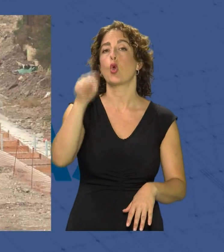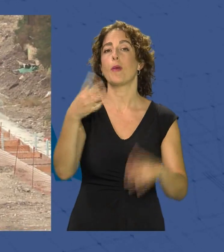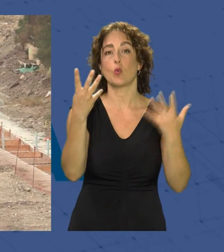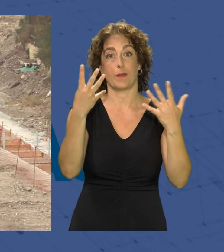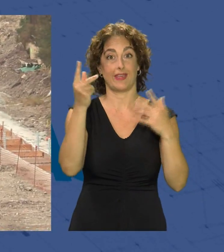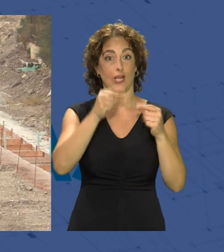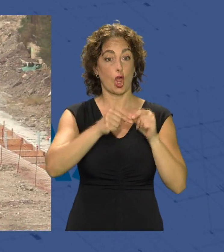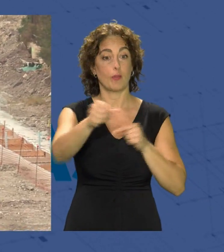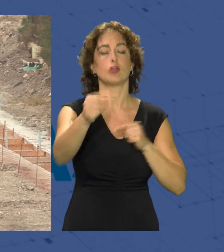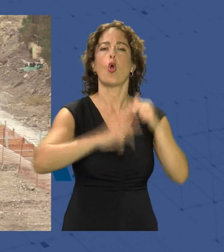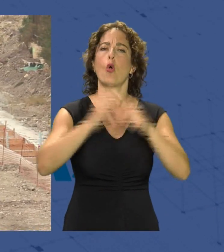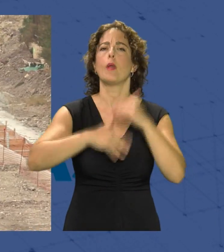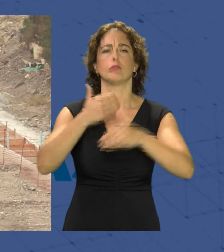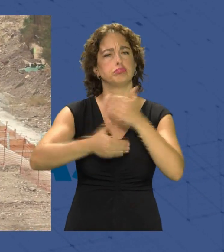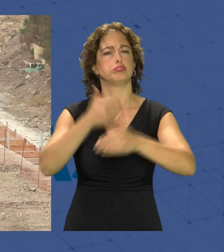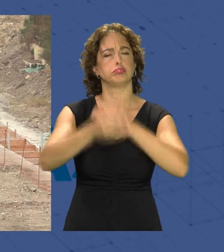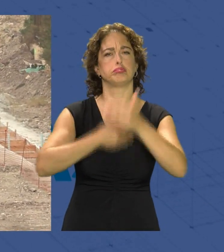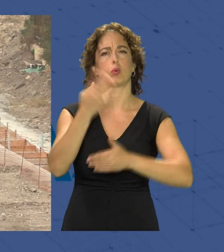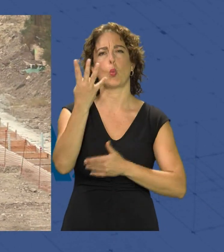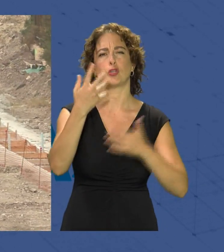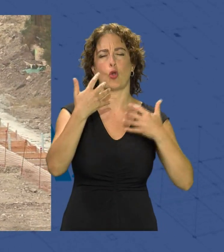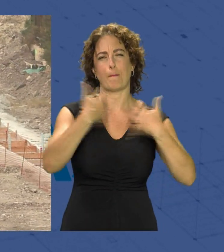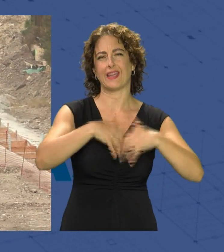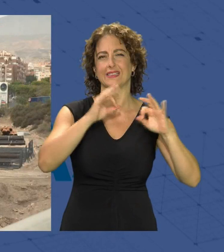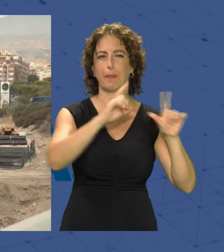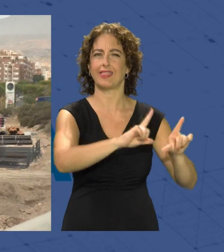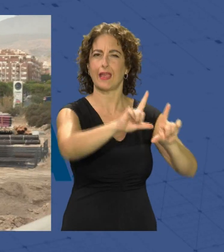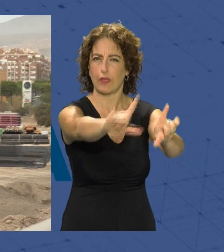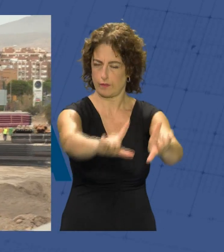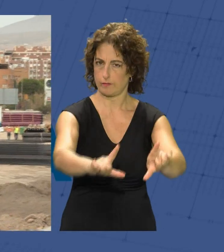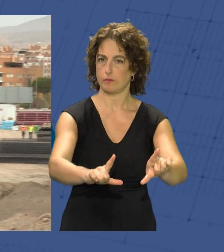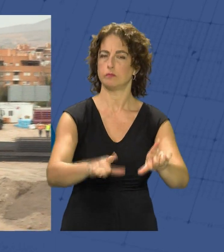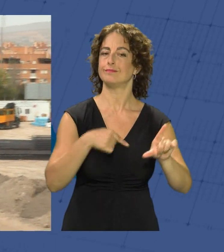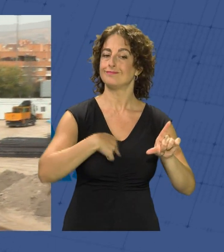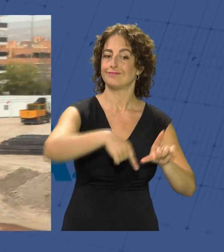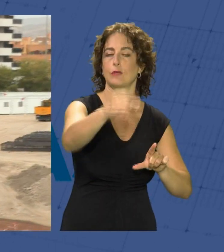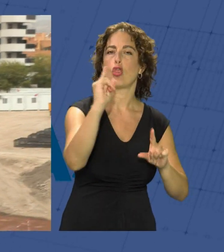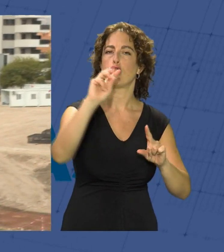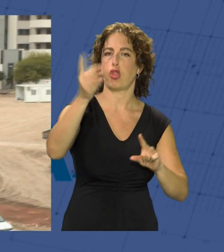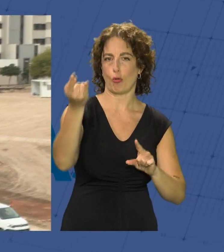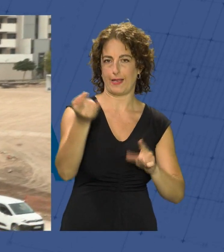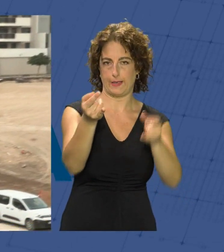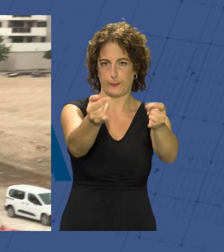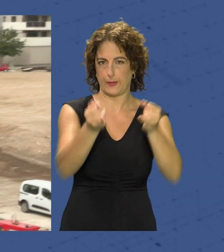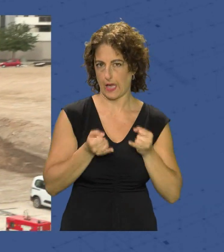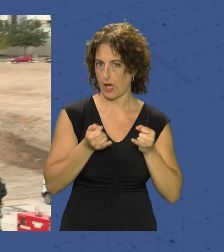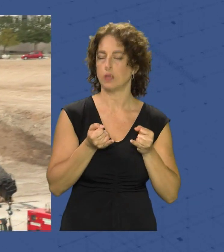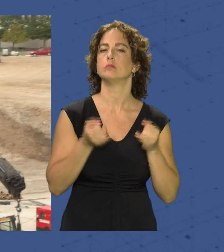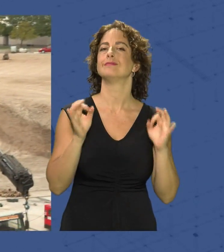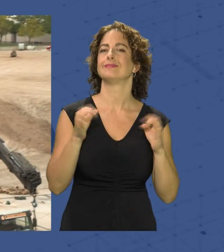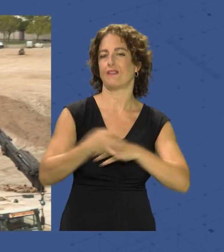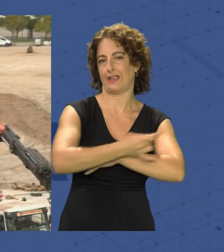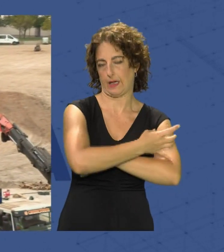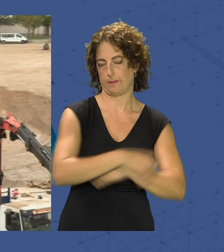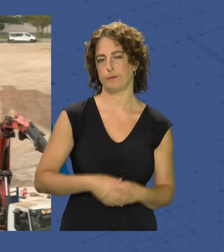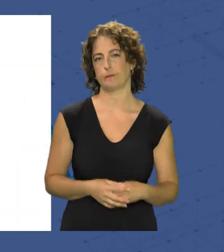cuyas obras avanzan con el trabajo de cuatro máquinas pantalladoras por el que discurrirán la doble vía por la que discurrirán los servicios ferroviarios